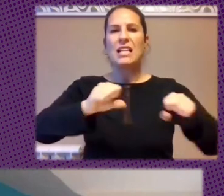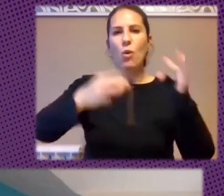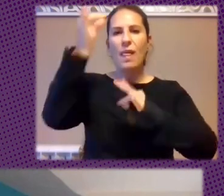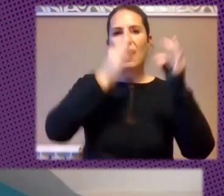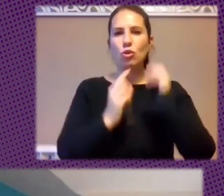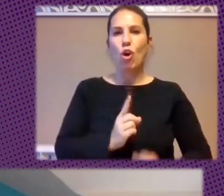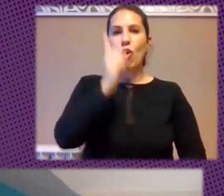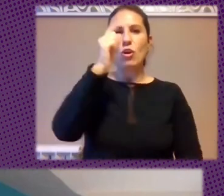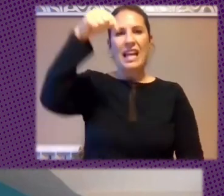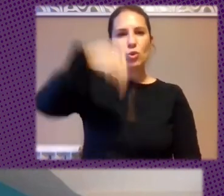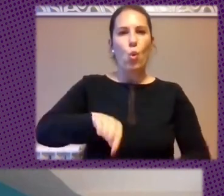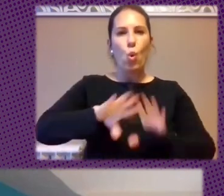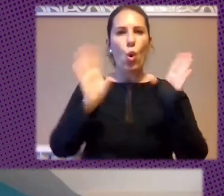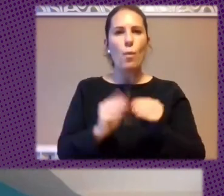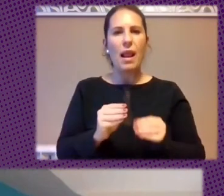Norte Y En El Sur Global